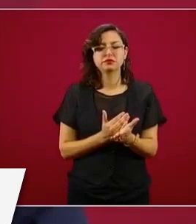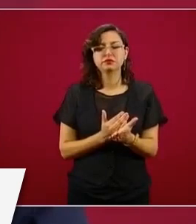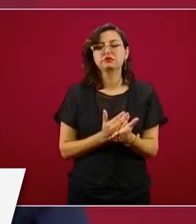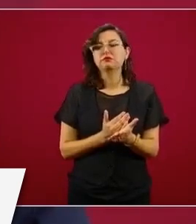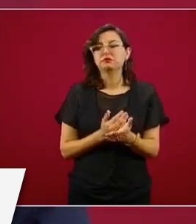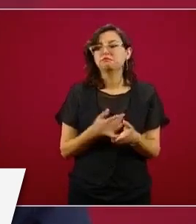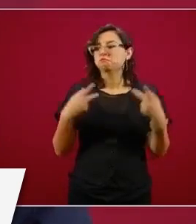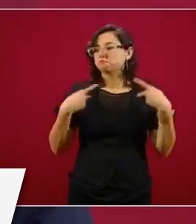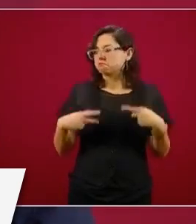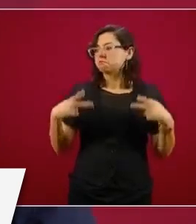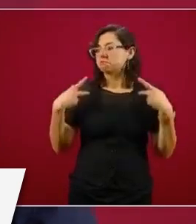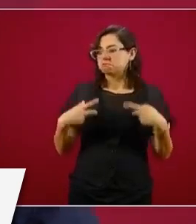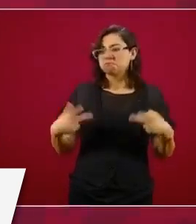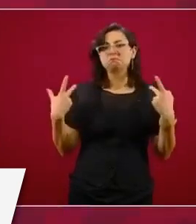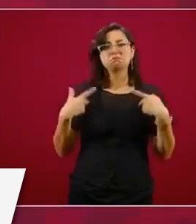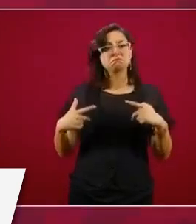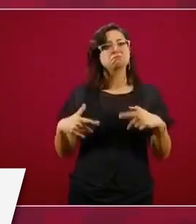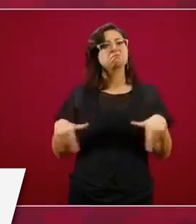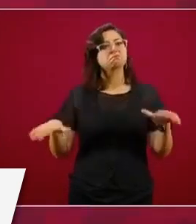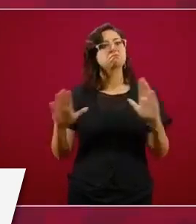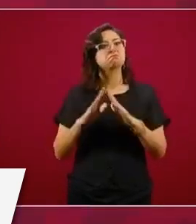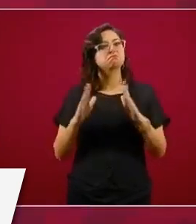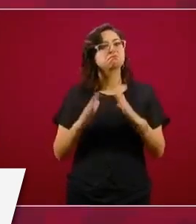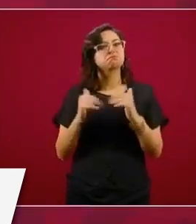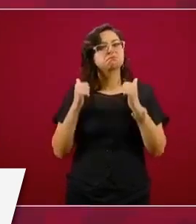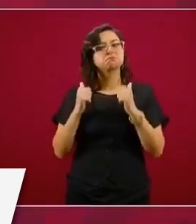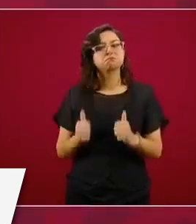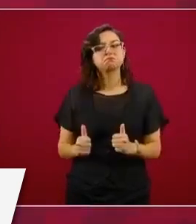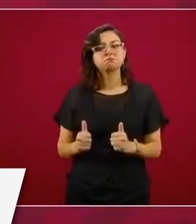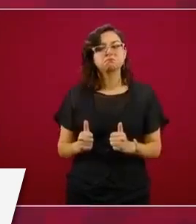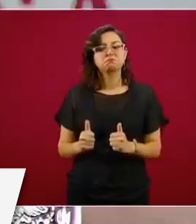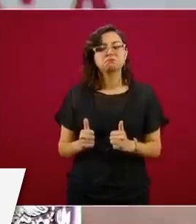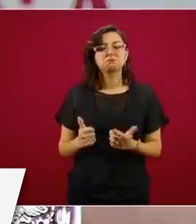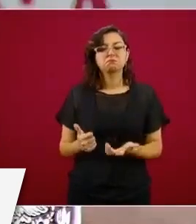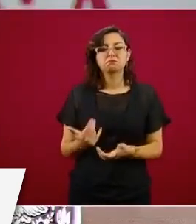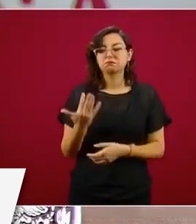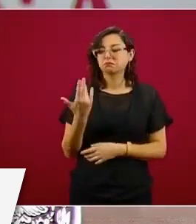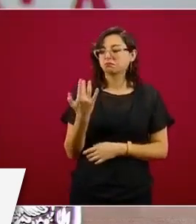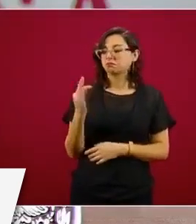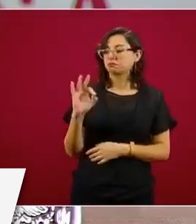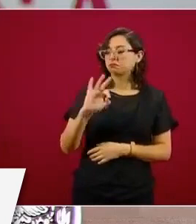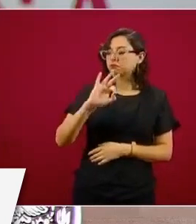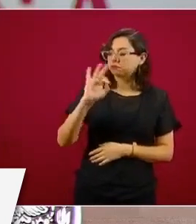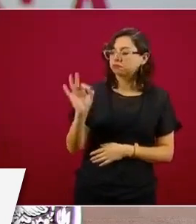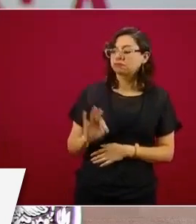están en sus casas, 55 por ciento,